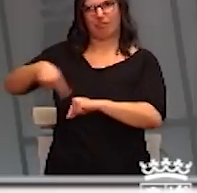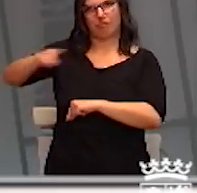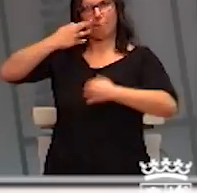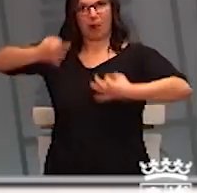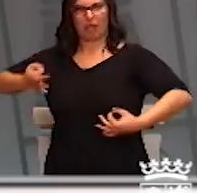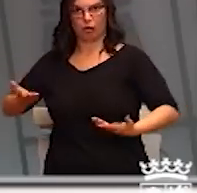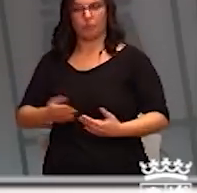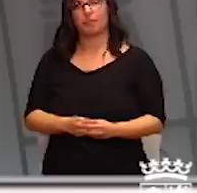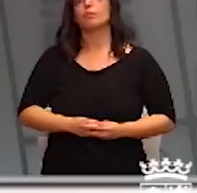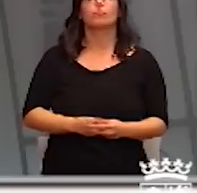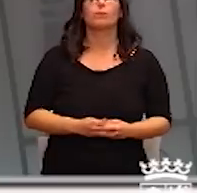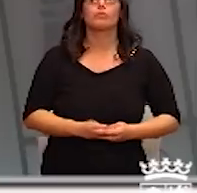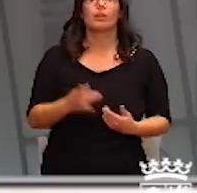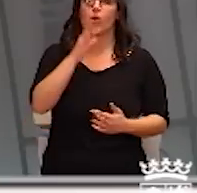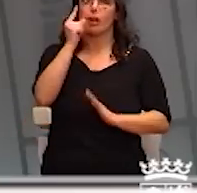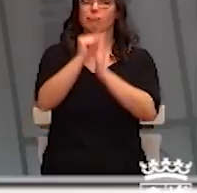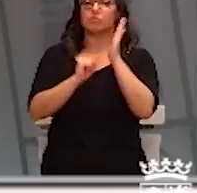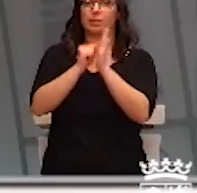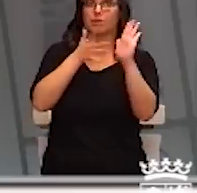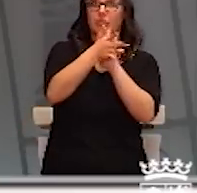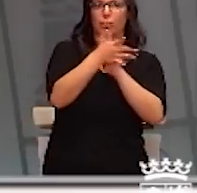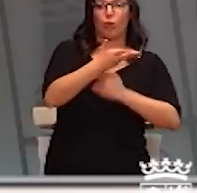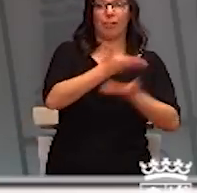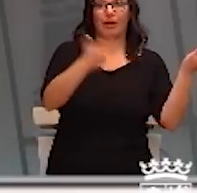específicas para la población de Miranda de Ebro.